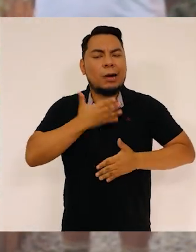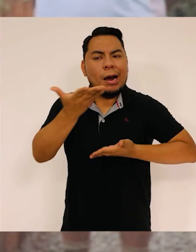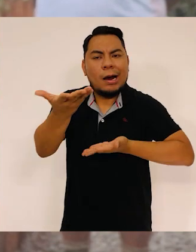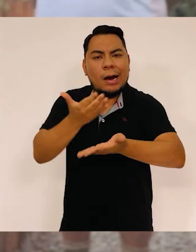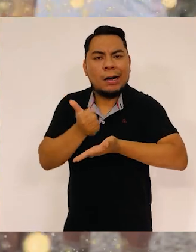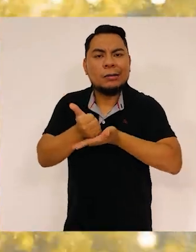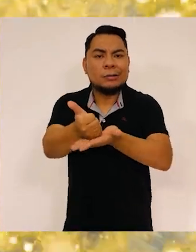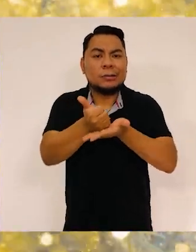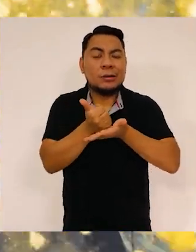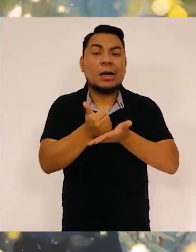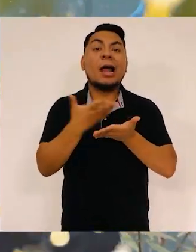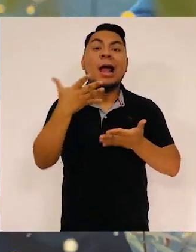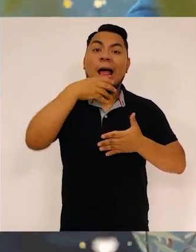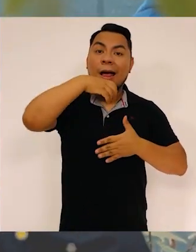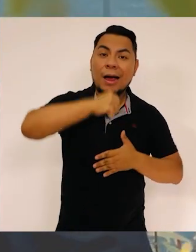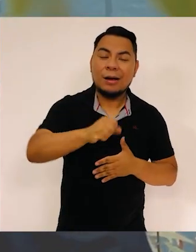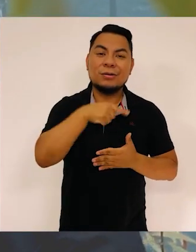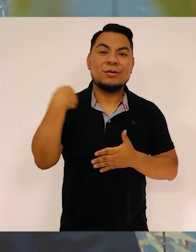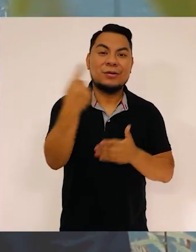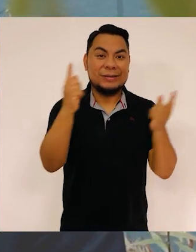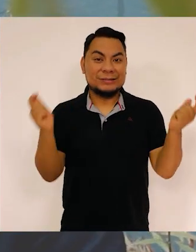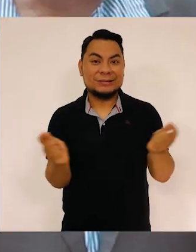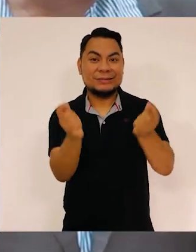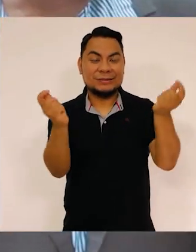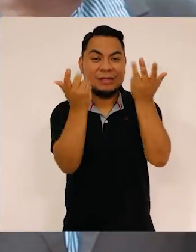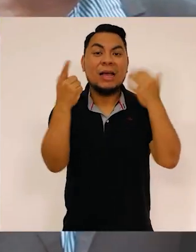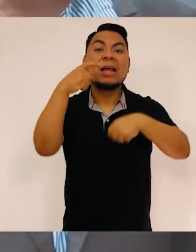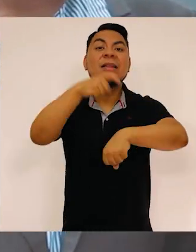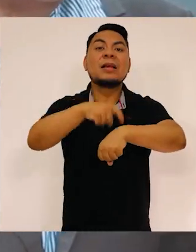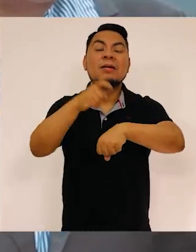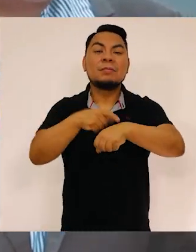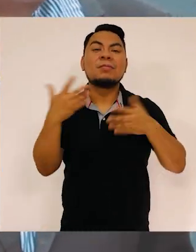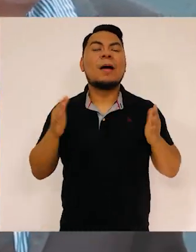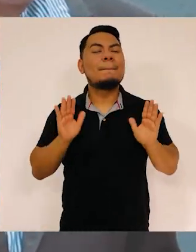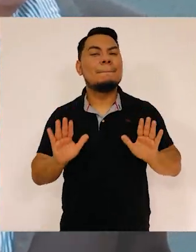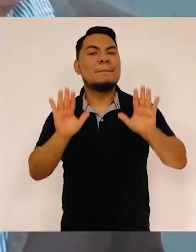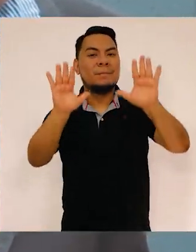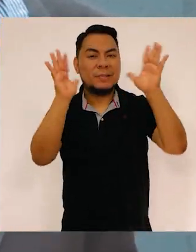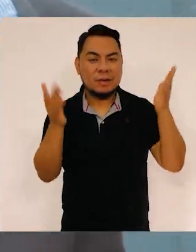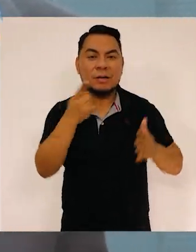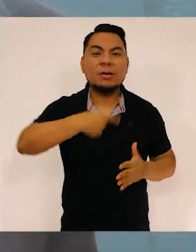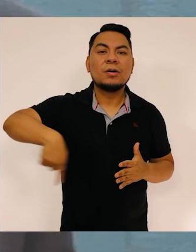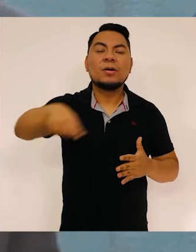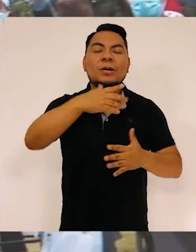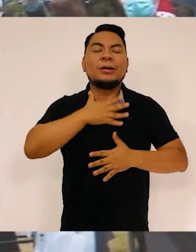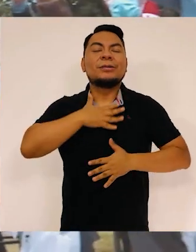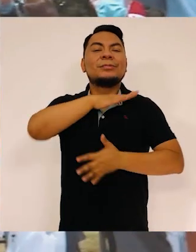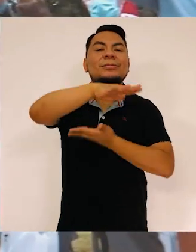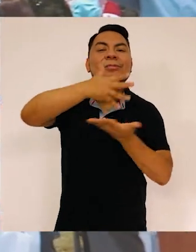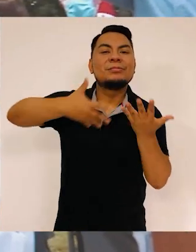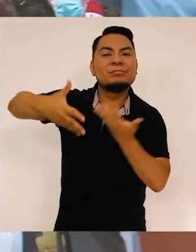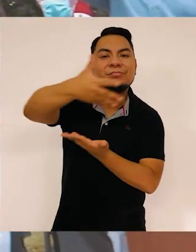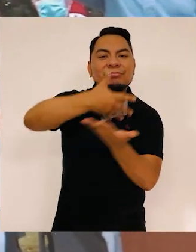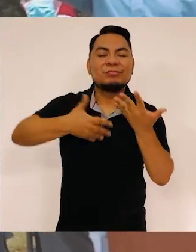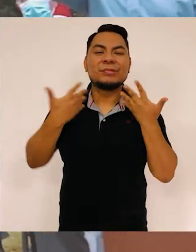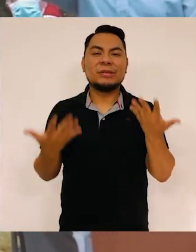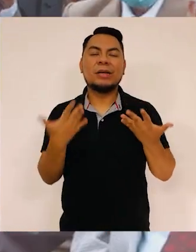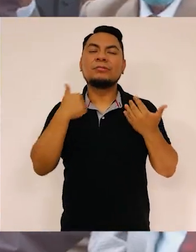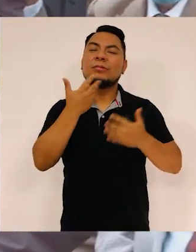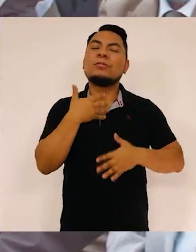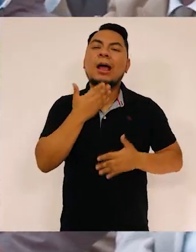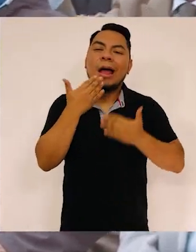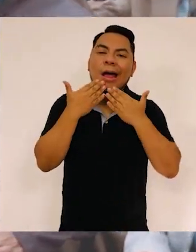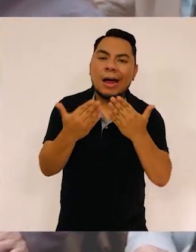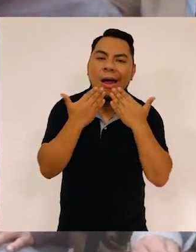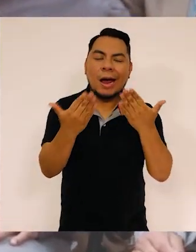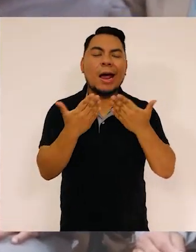solidaria. La Navidad, que es este tiempo que estamos celebrando, es un tiempo maravilloso en el que respiramos humildad,